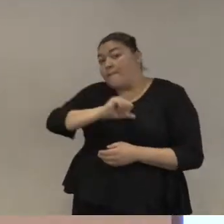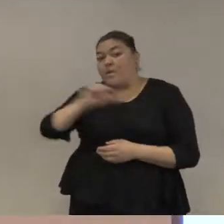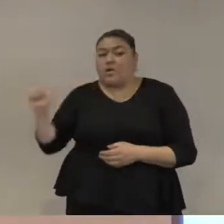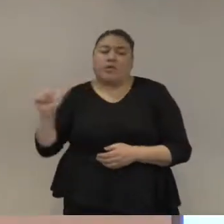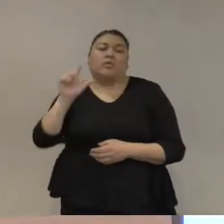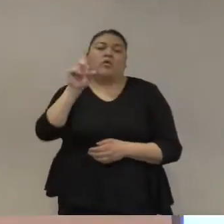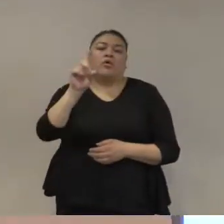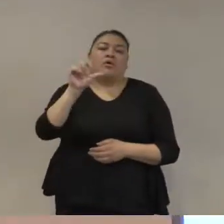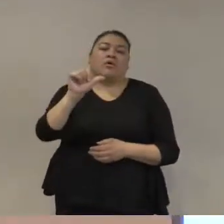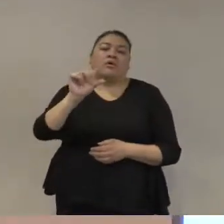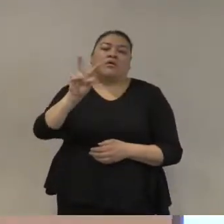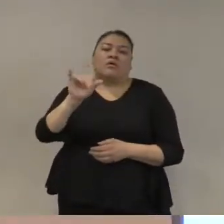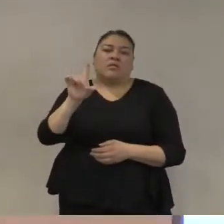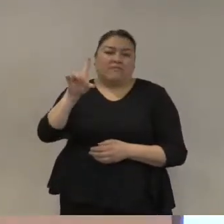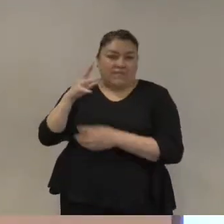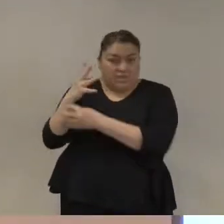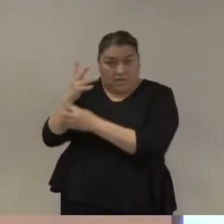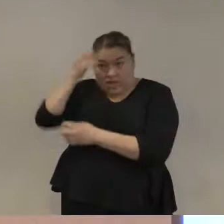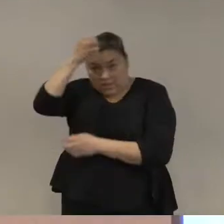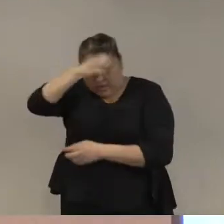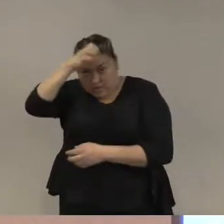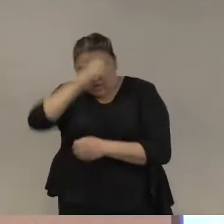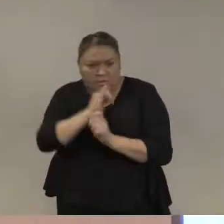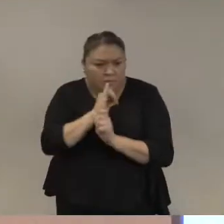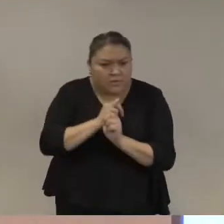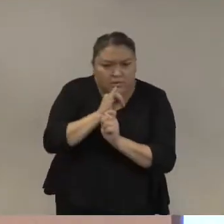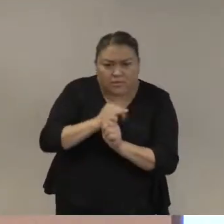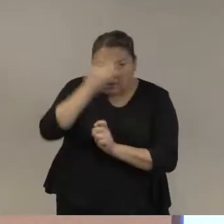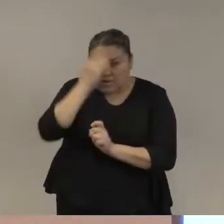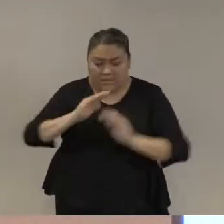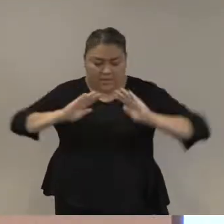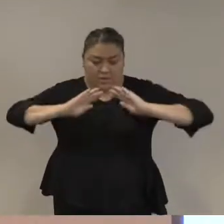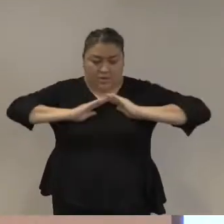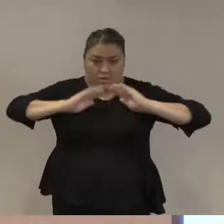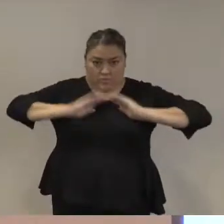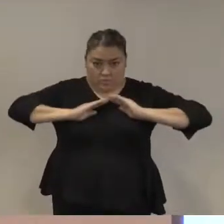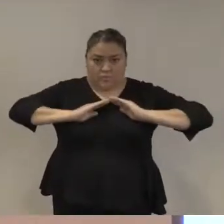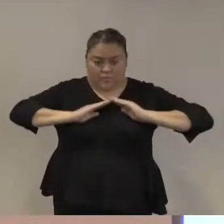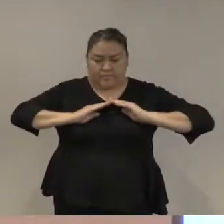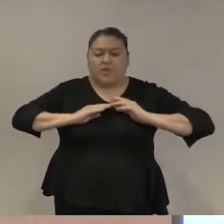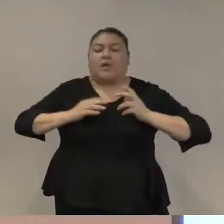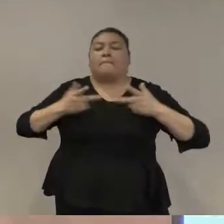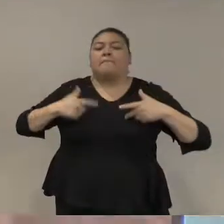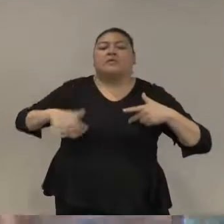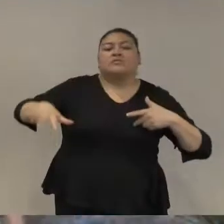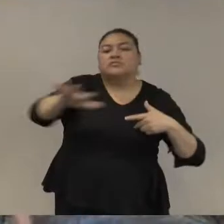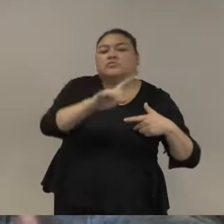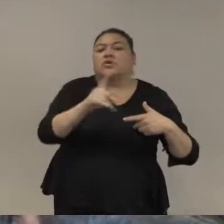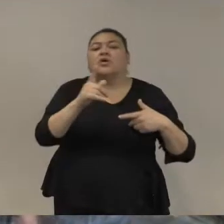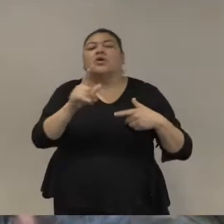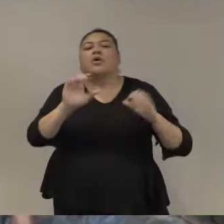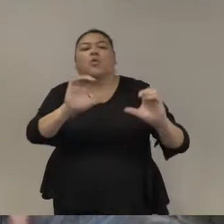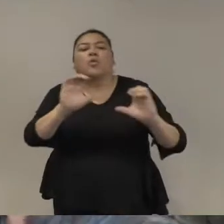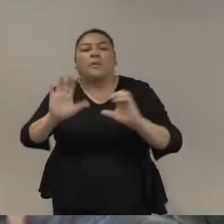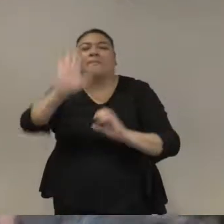que han notado que los militares cuando se les desplieguen no necesariamente cometen más abusos que